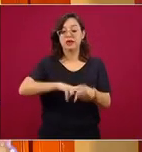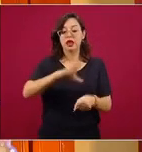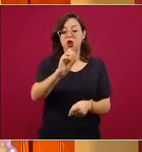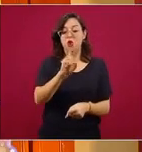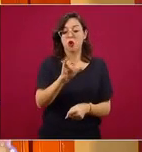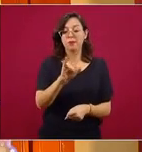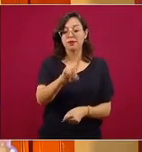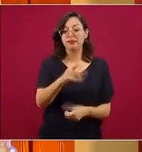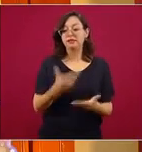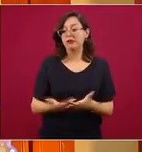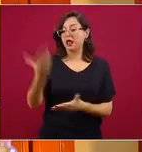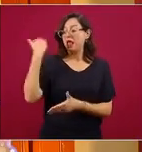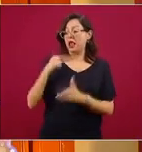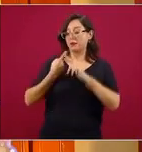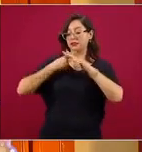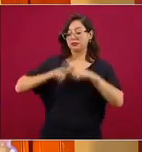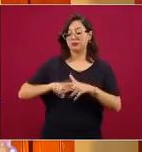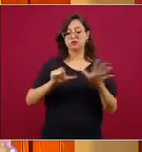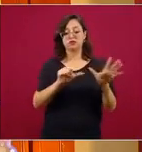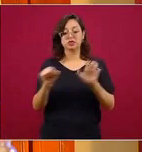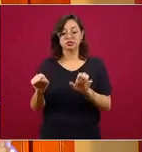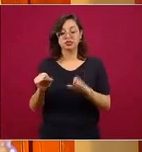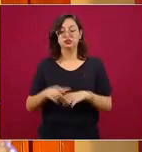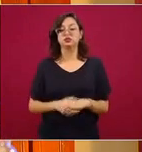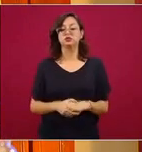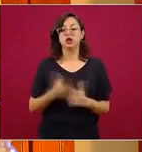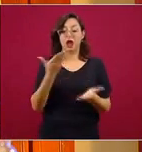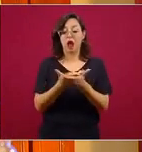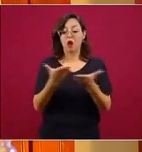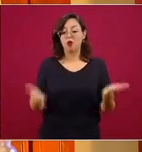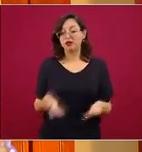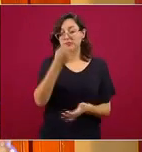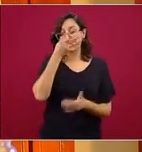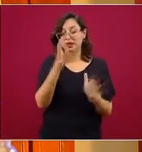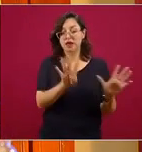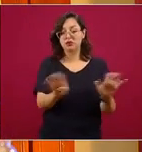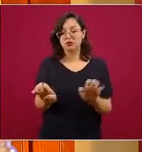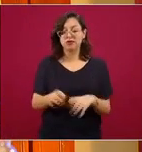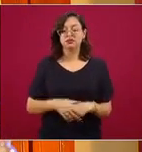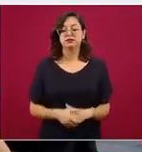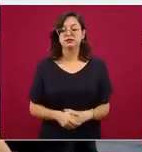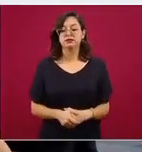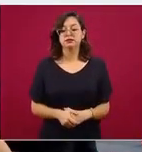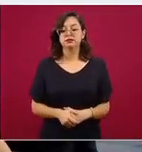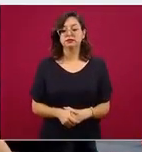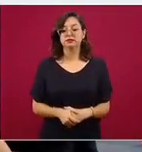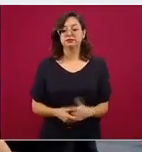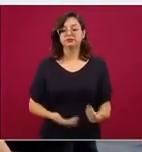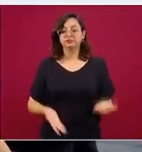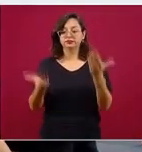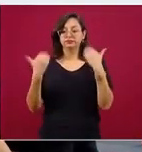abril con 645, hoy tenemos casi 900. La siguiente.